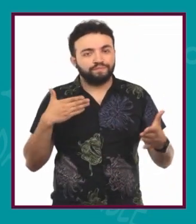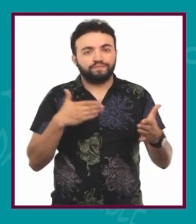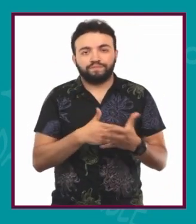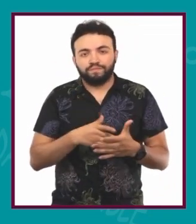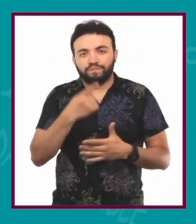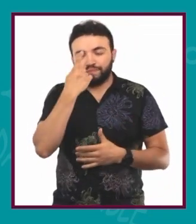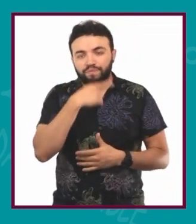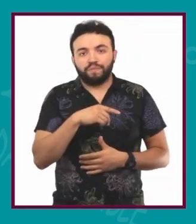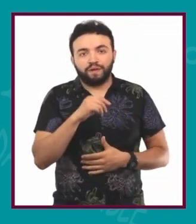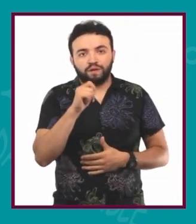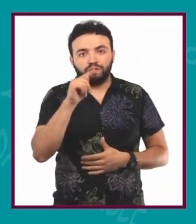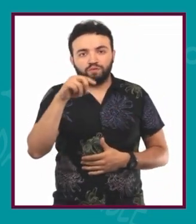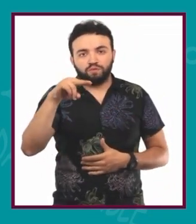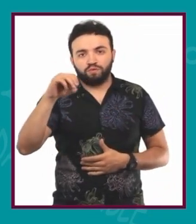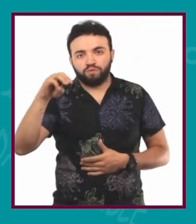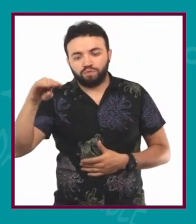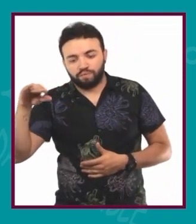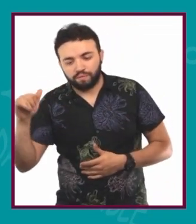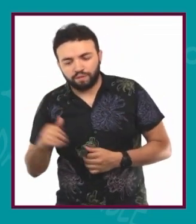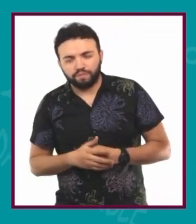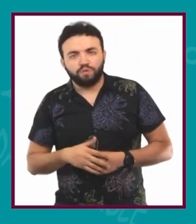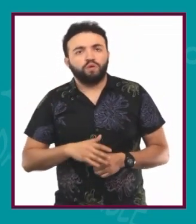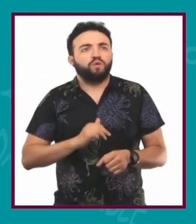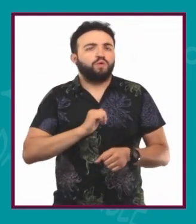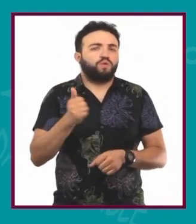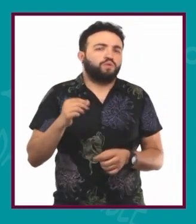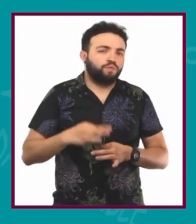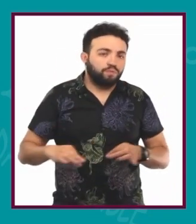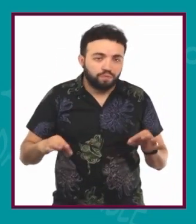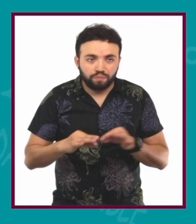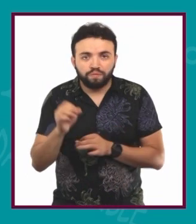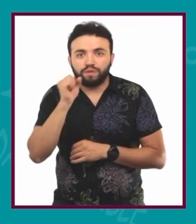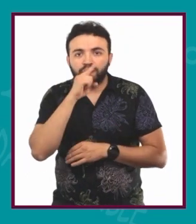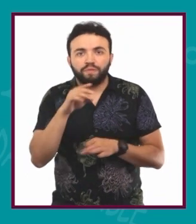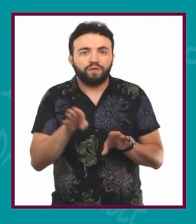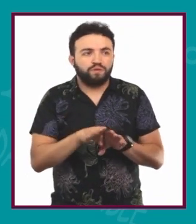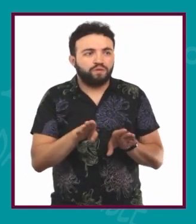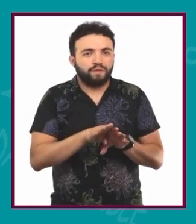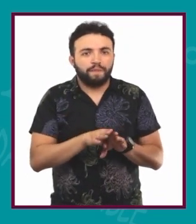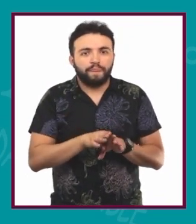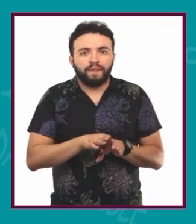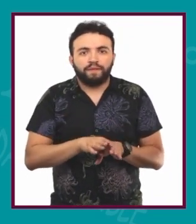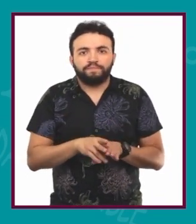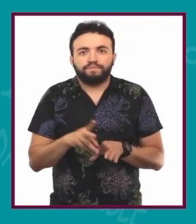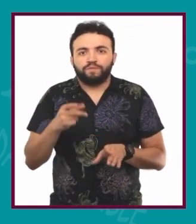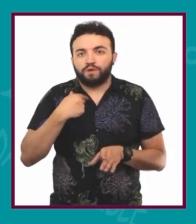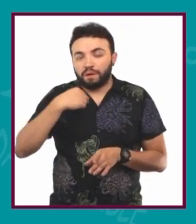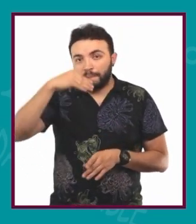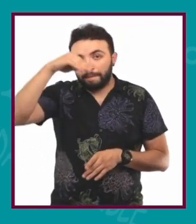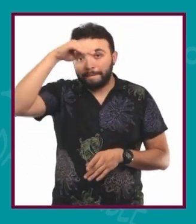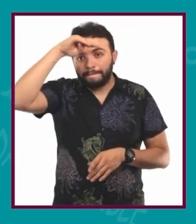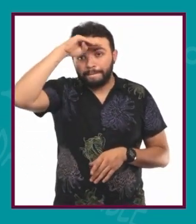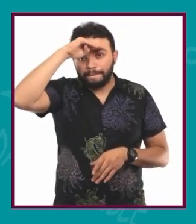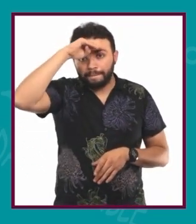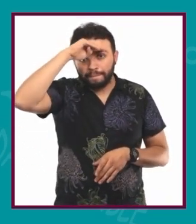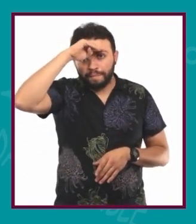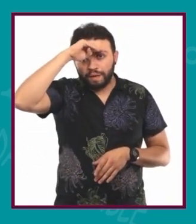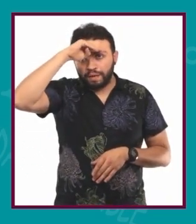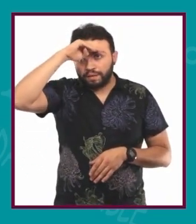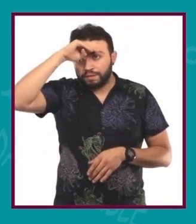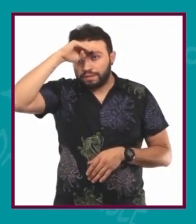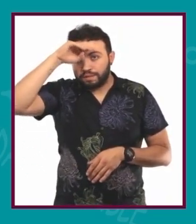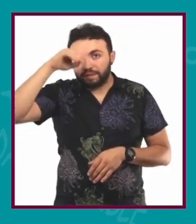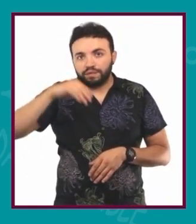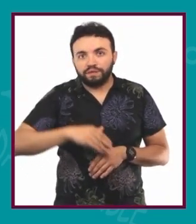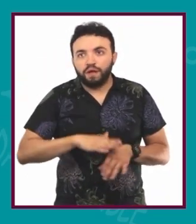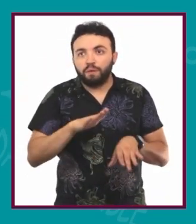me parece también muy importante es algo que se ha llamado la enajenación. Cuando pensamos que pensamos porque otros